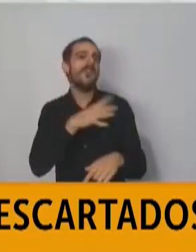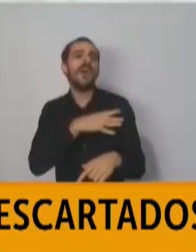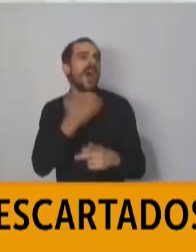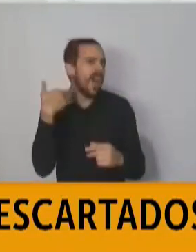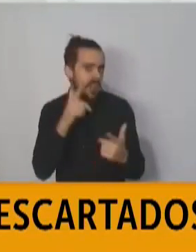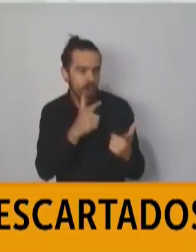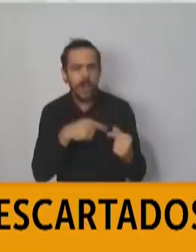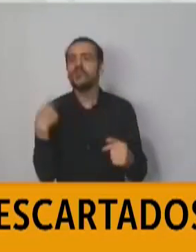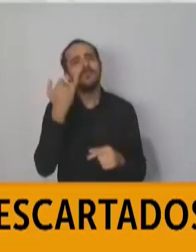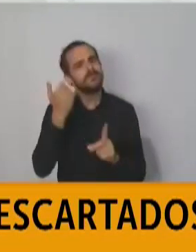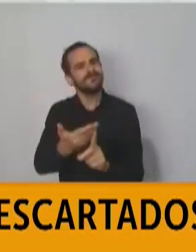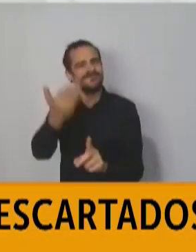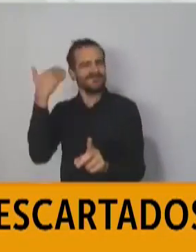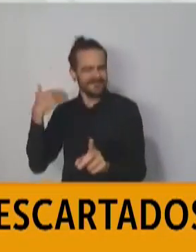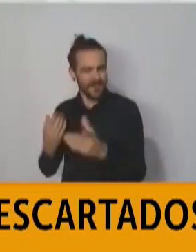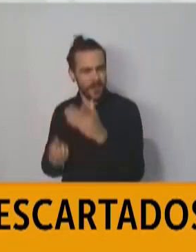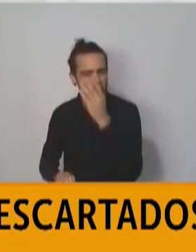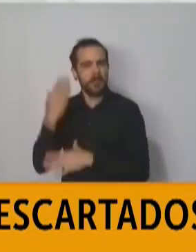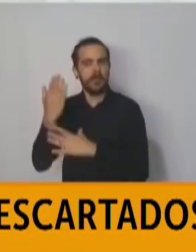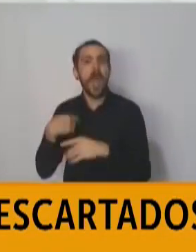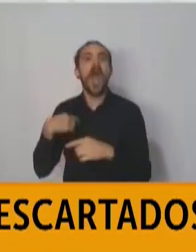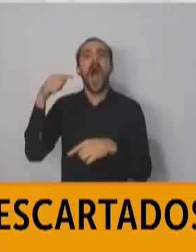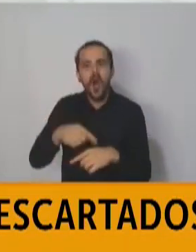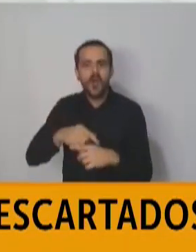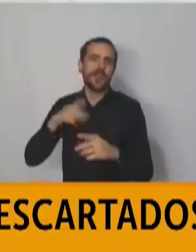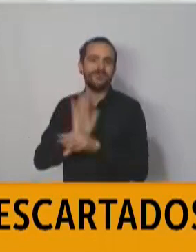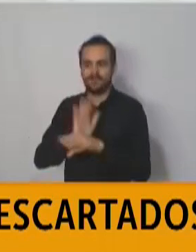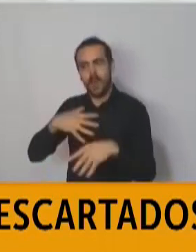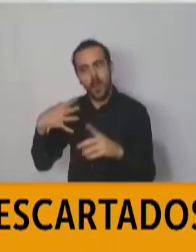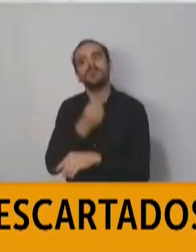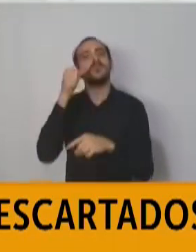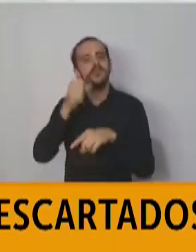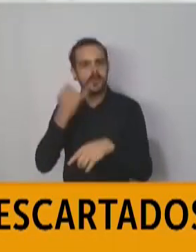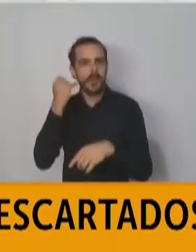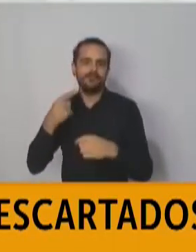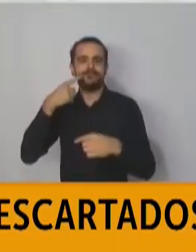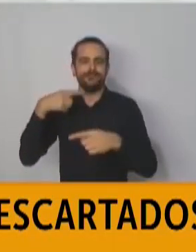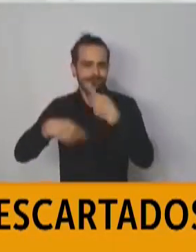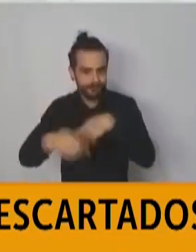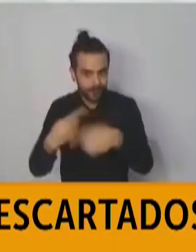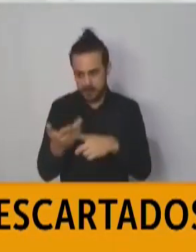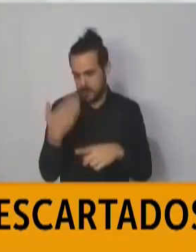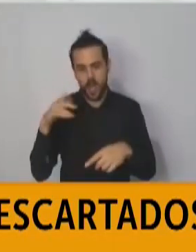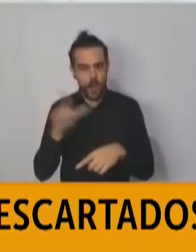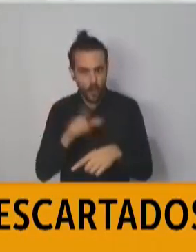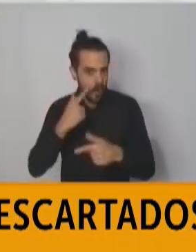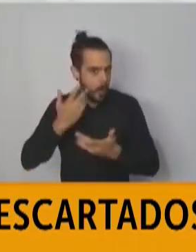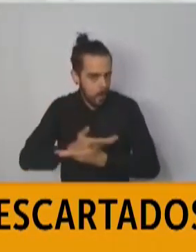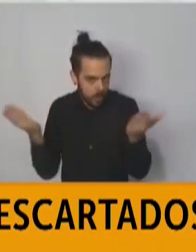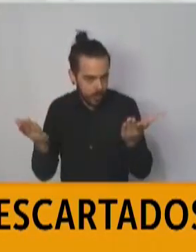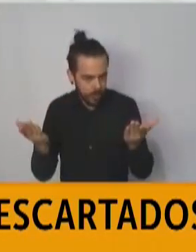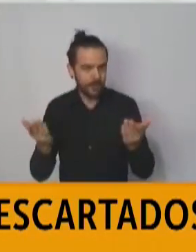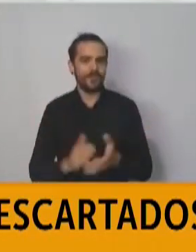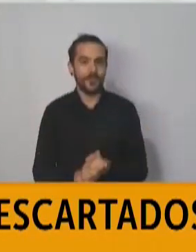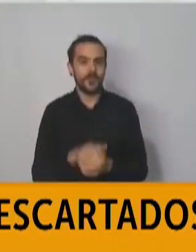y fuimos la primera que lo lanzó el pasado lunes. Y en los próximos días estamos